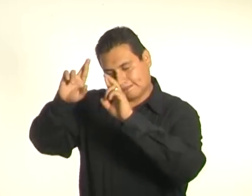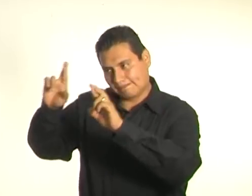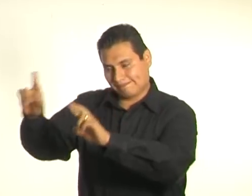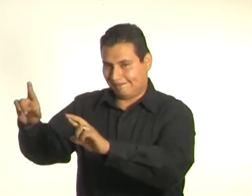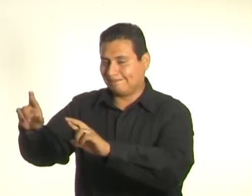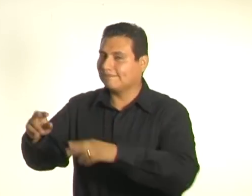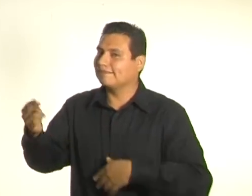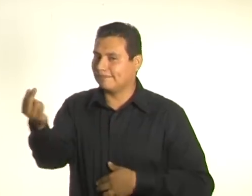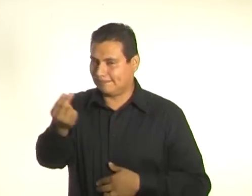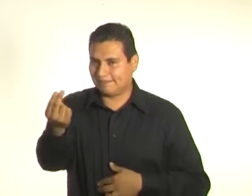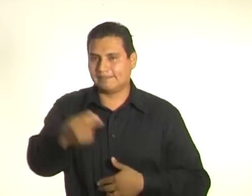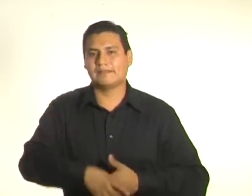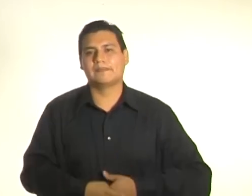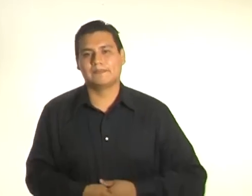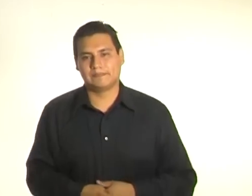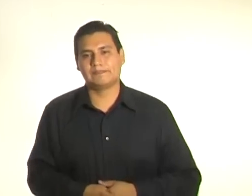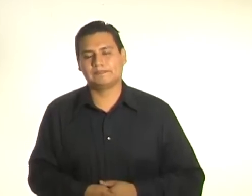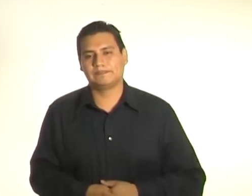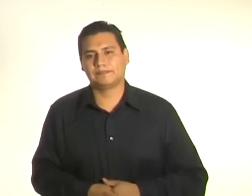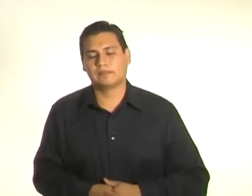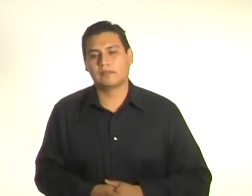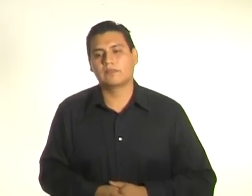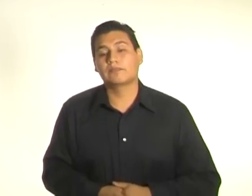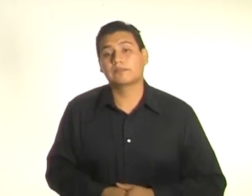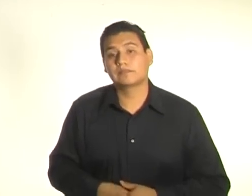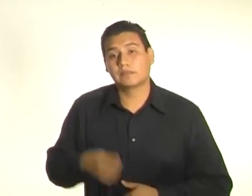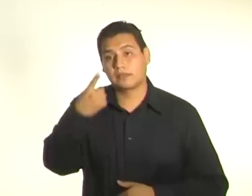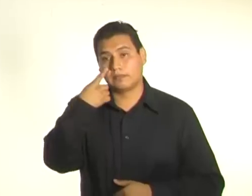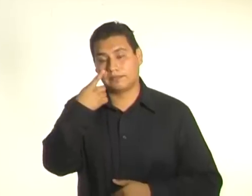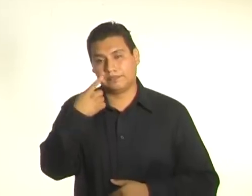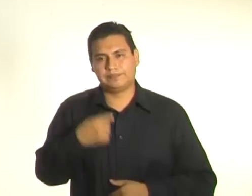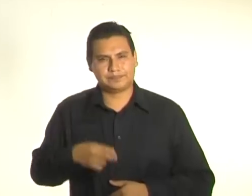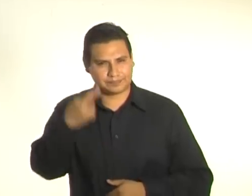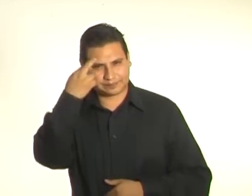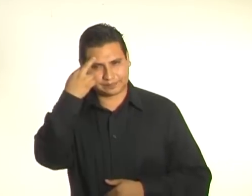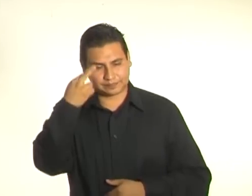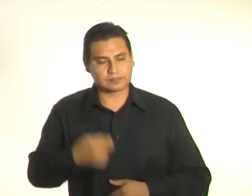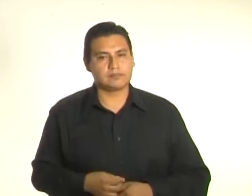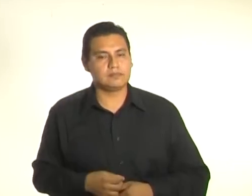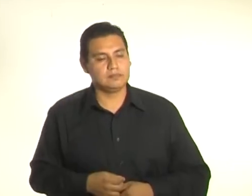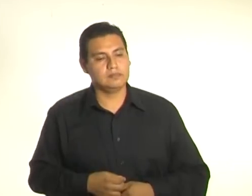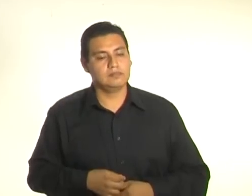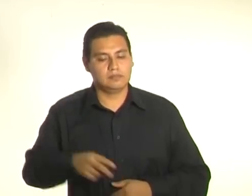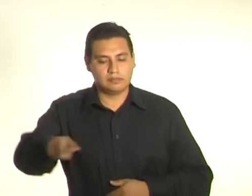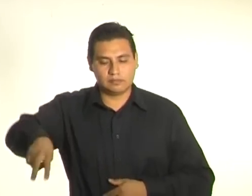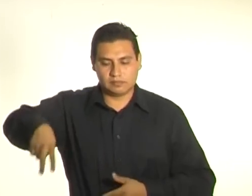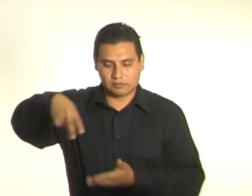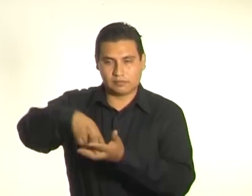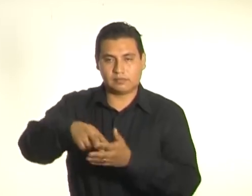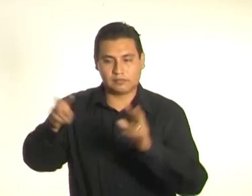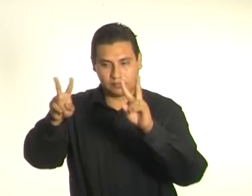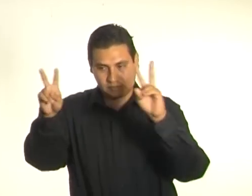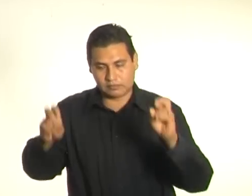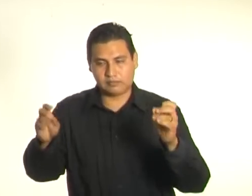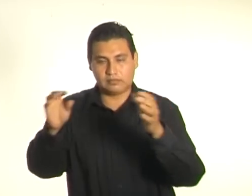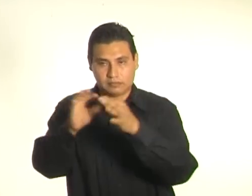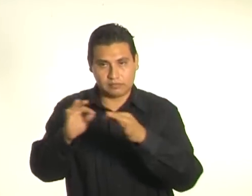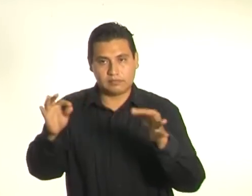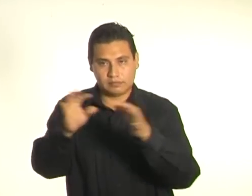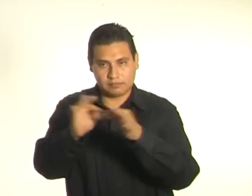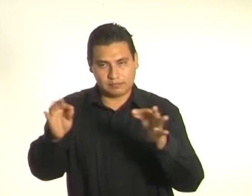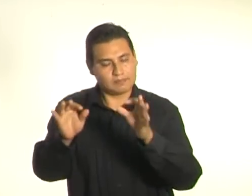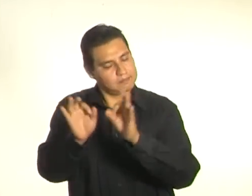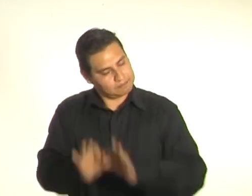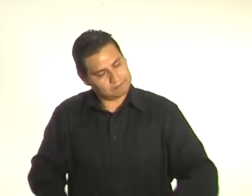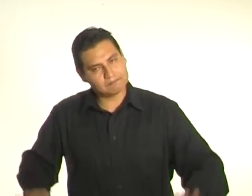que les haya quedado claro esto de la exposición. ¿Y qué creen? Llegó la hora que más me gusta.